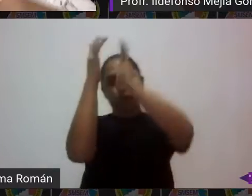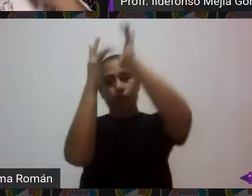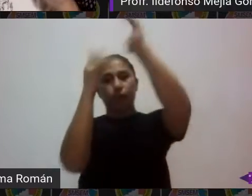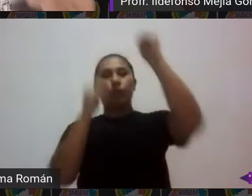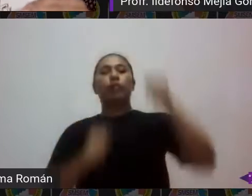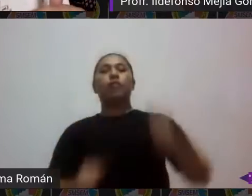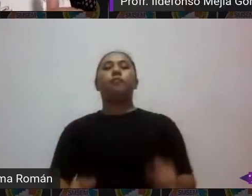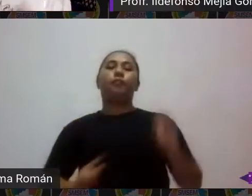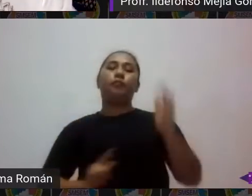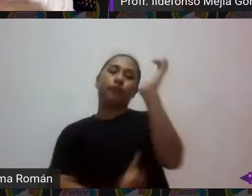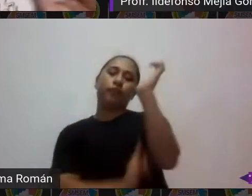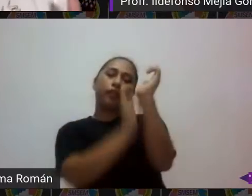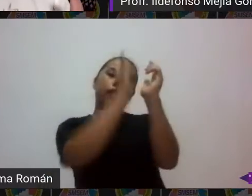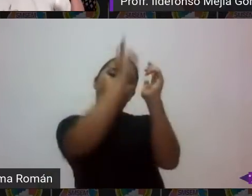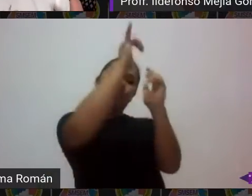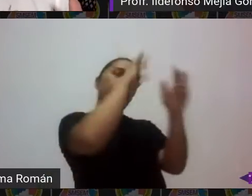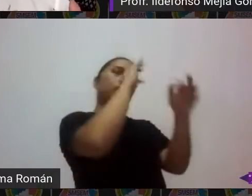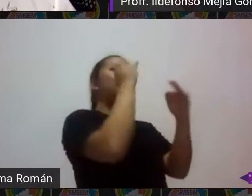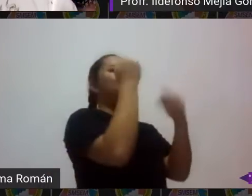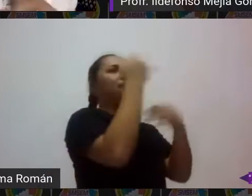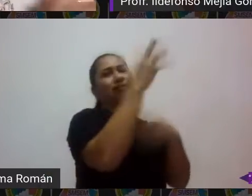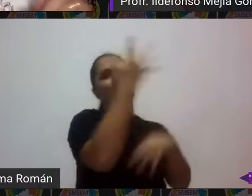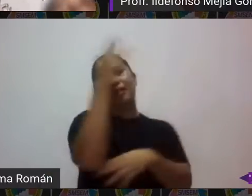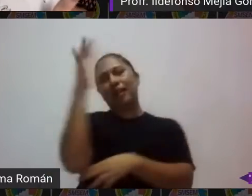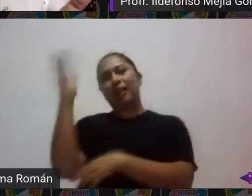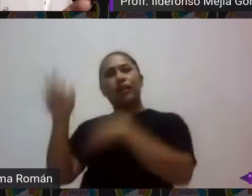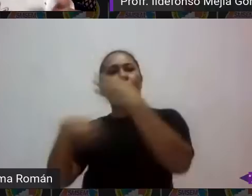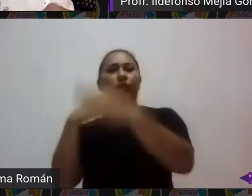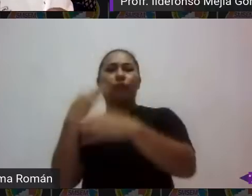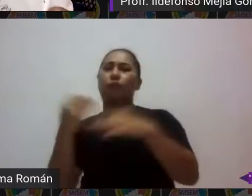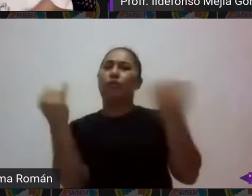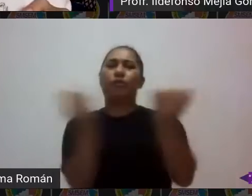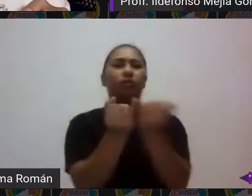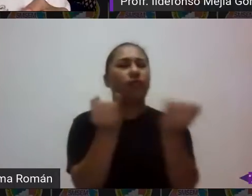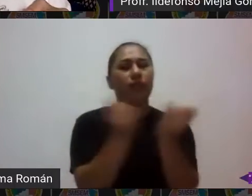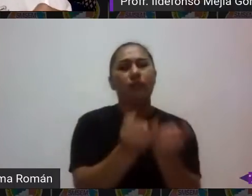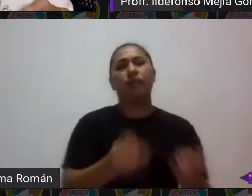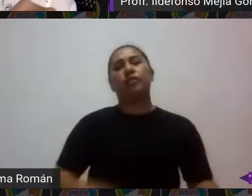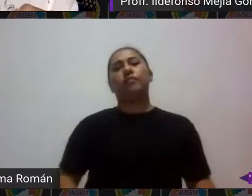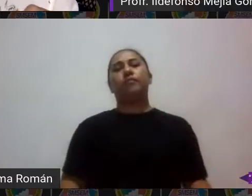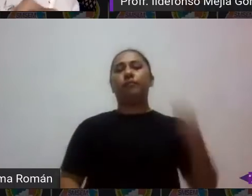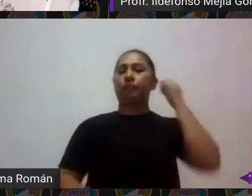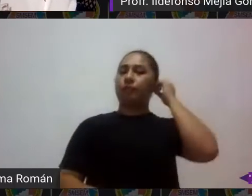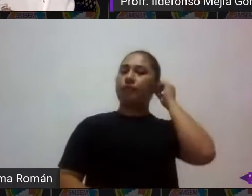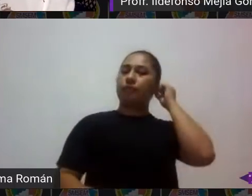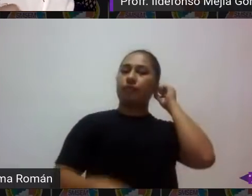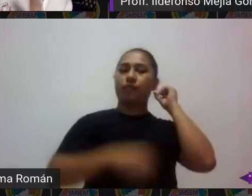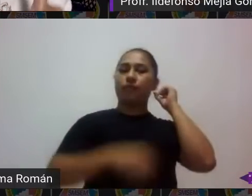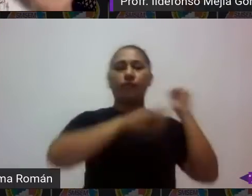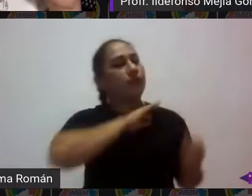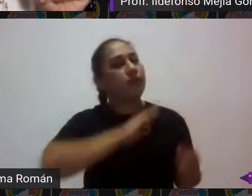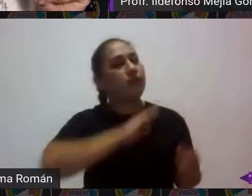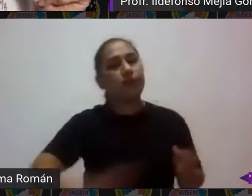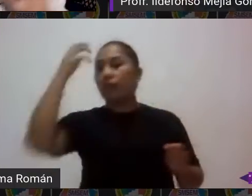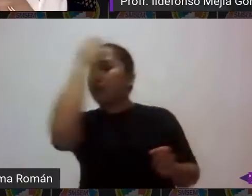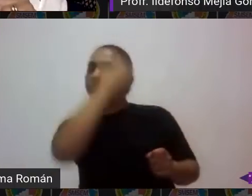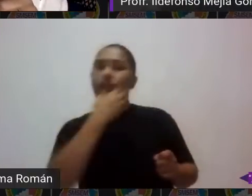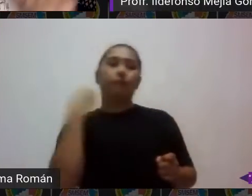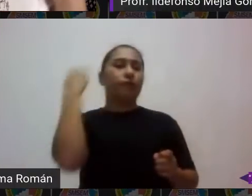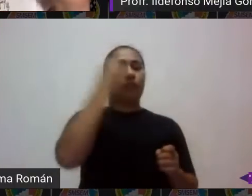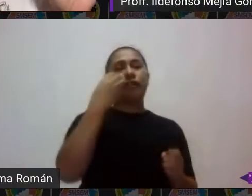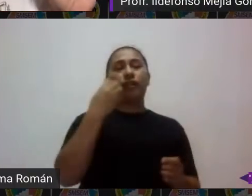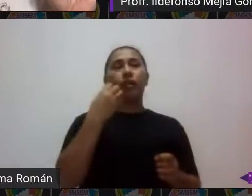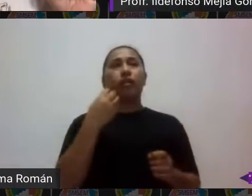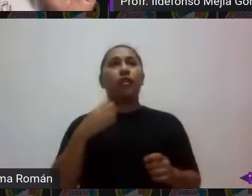que es el mismo árbol para todos y tú no vas a poder hacer el examen pececito una versión